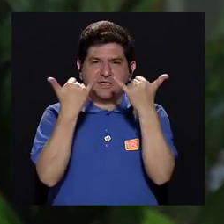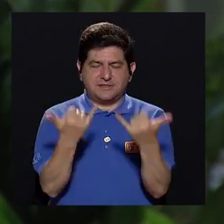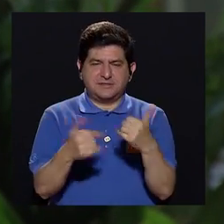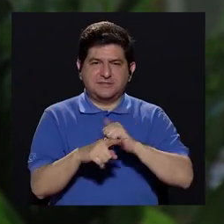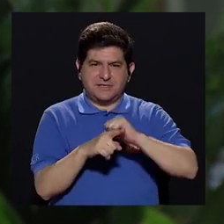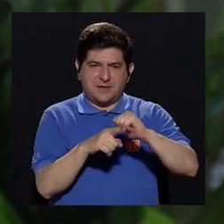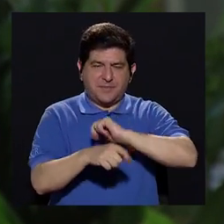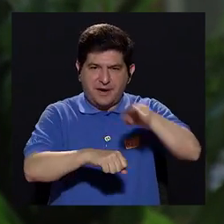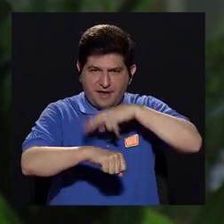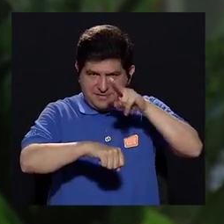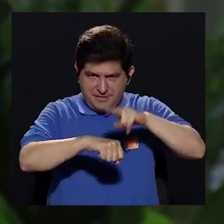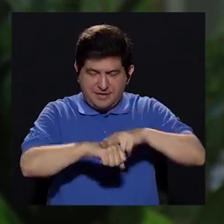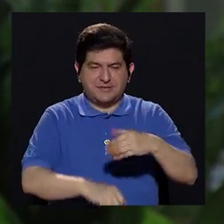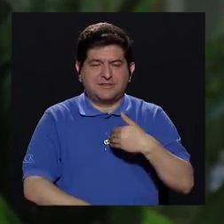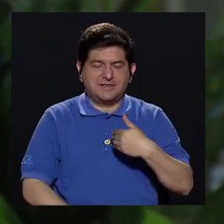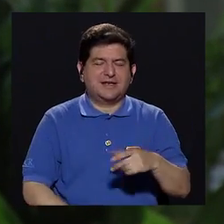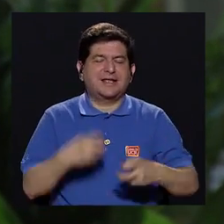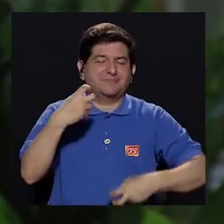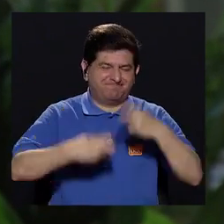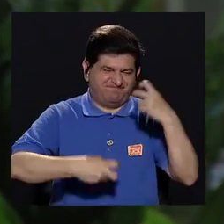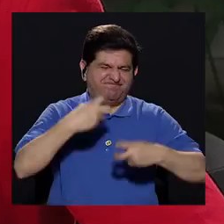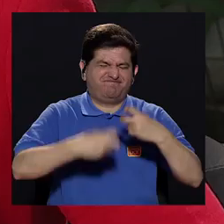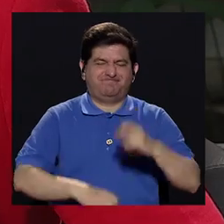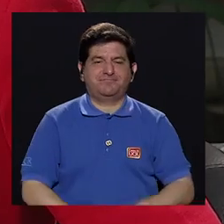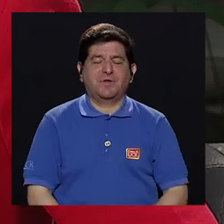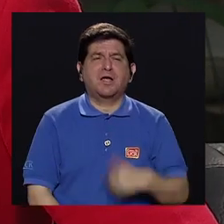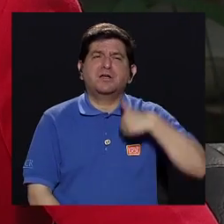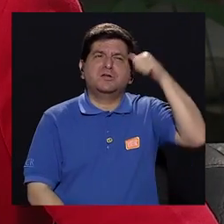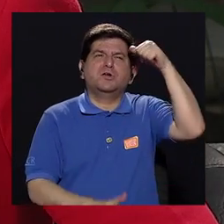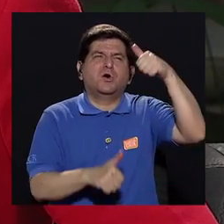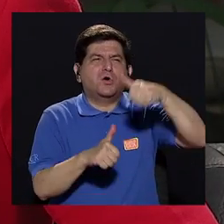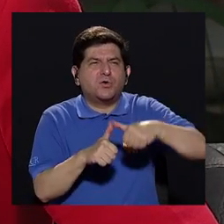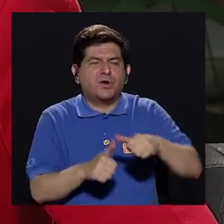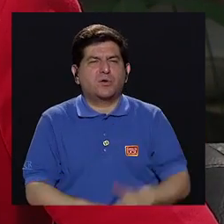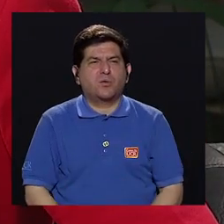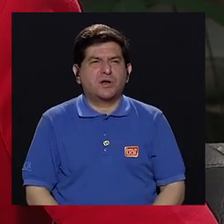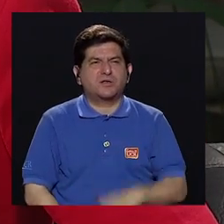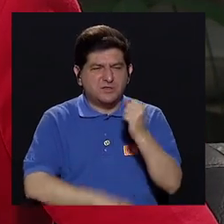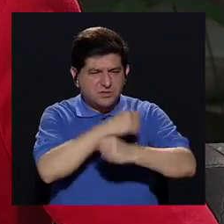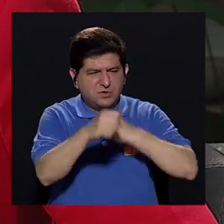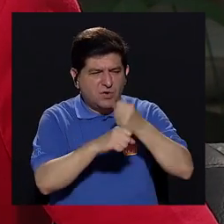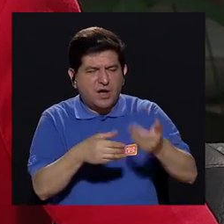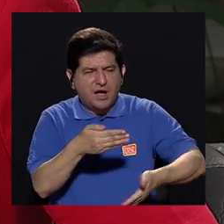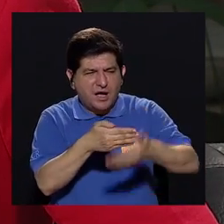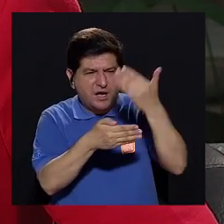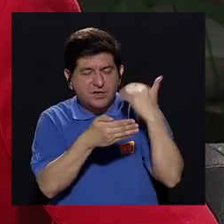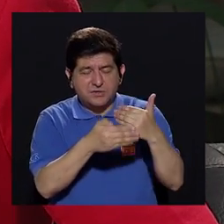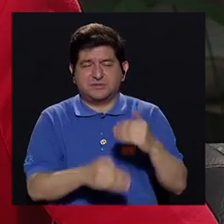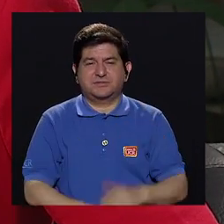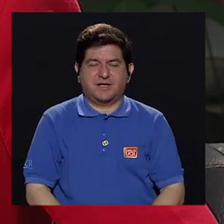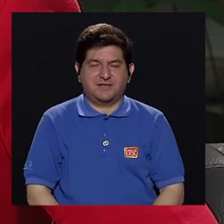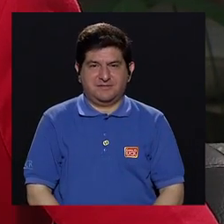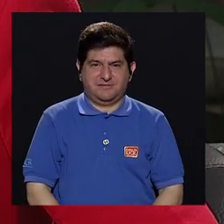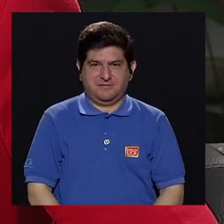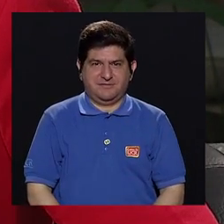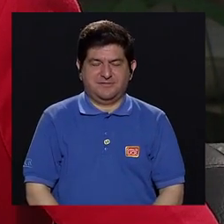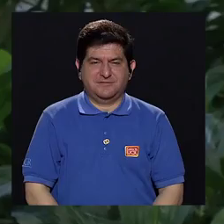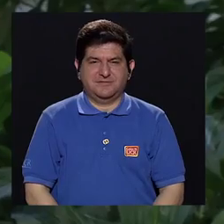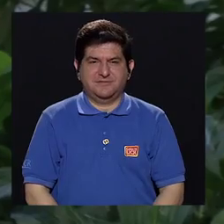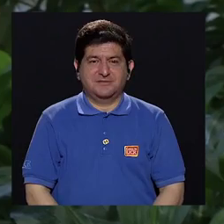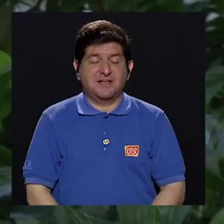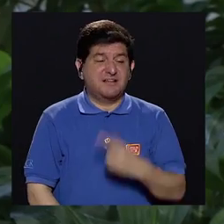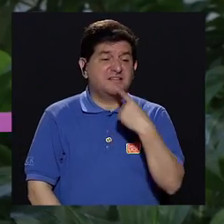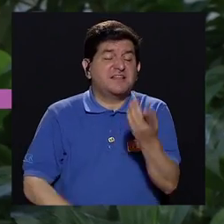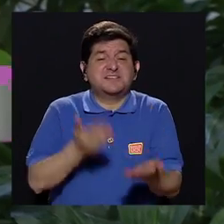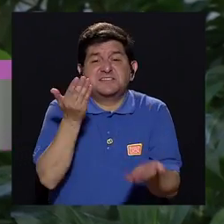práctica nacional, tenemos una pequeña dificultad. Yo me acuerdo hace poquitos años, porque sigo muchos, me estoy echando tierra yo,